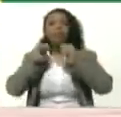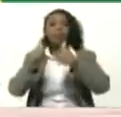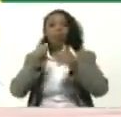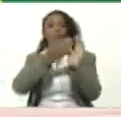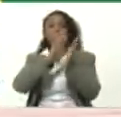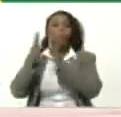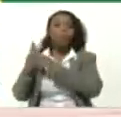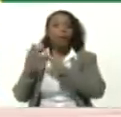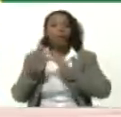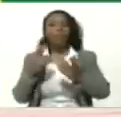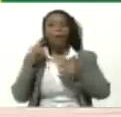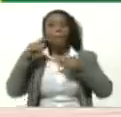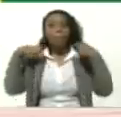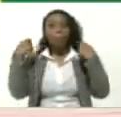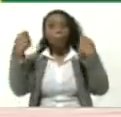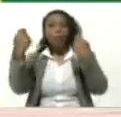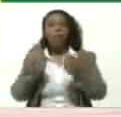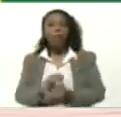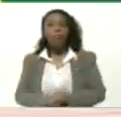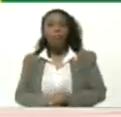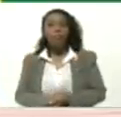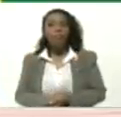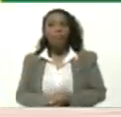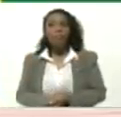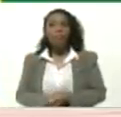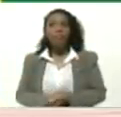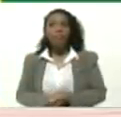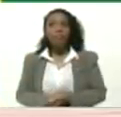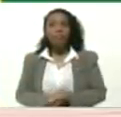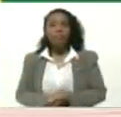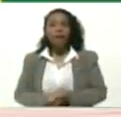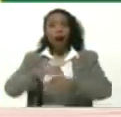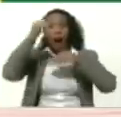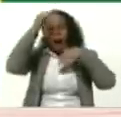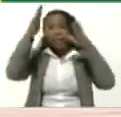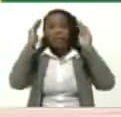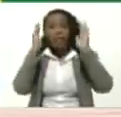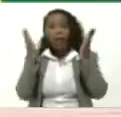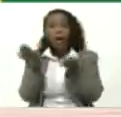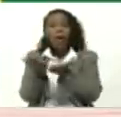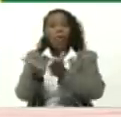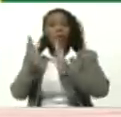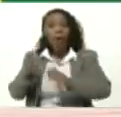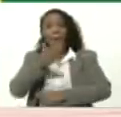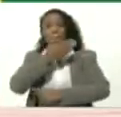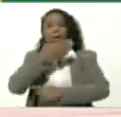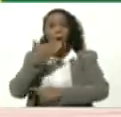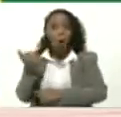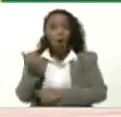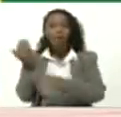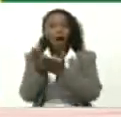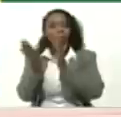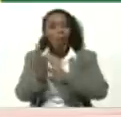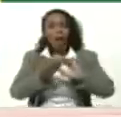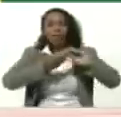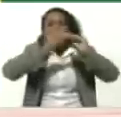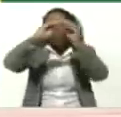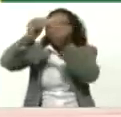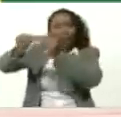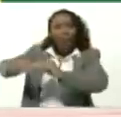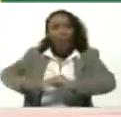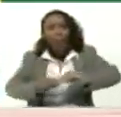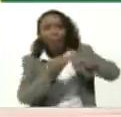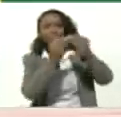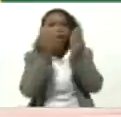Comunitaria Popular En la atención De las escuelas Las mejorías De las escuelas Arreglos De las escuelas Y